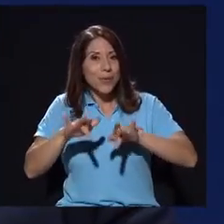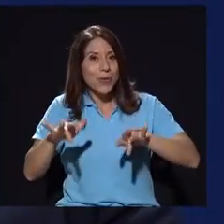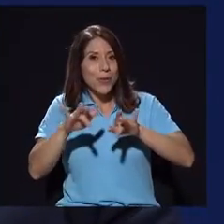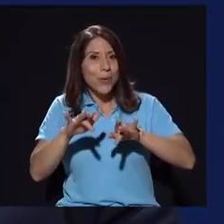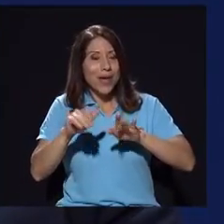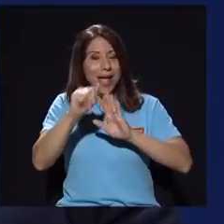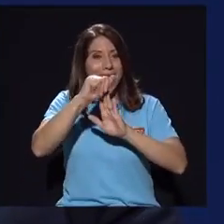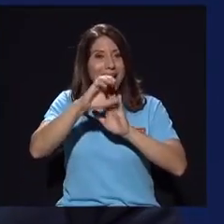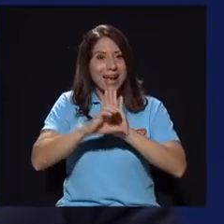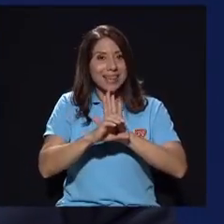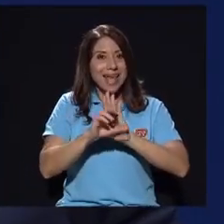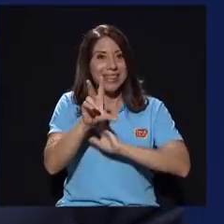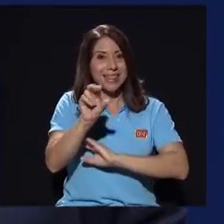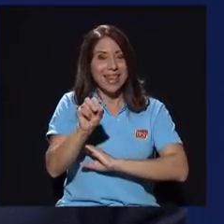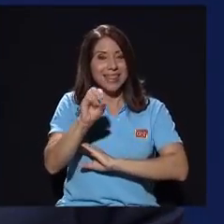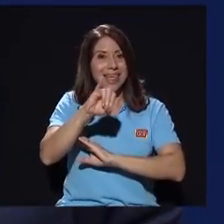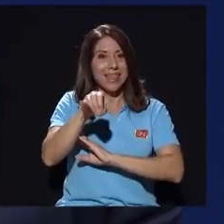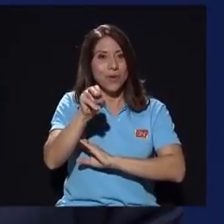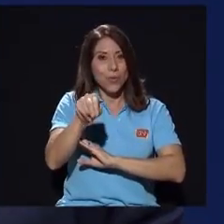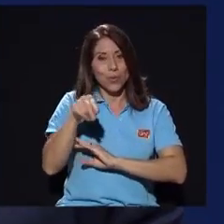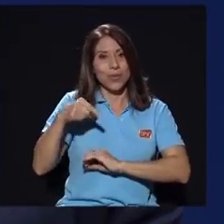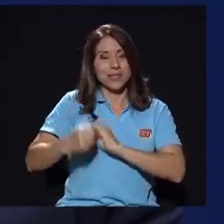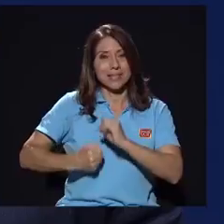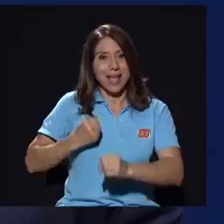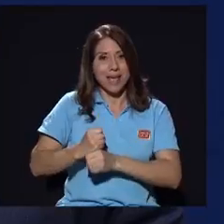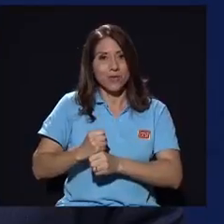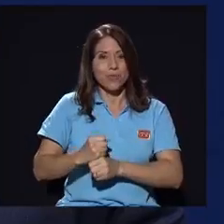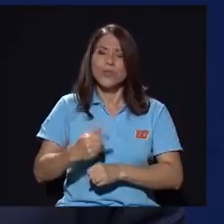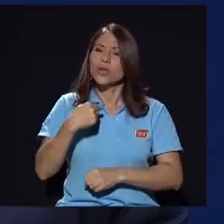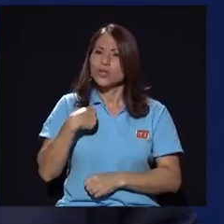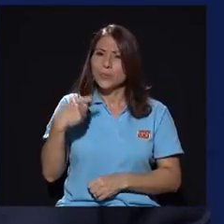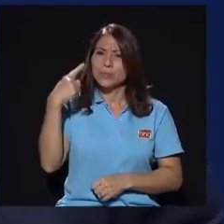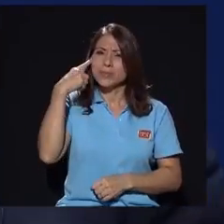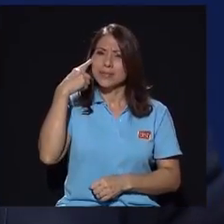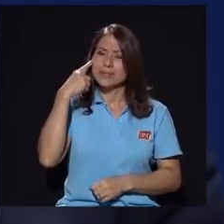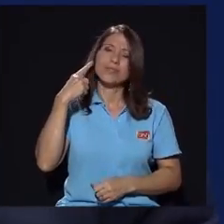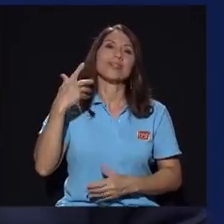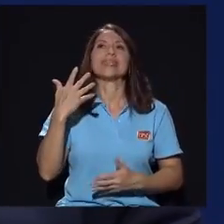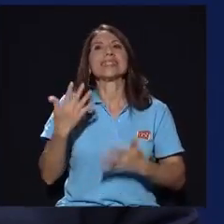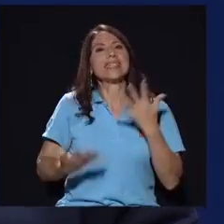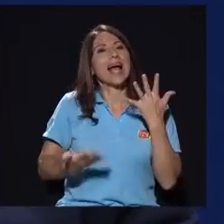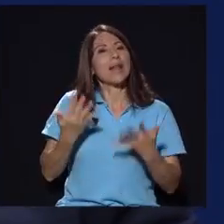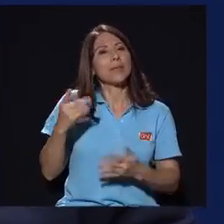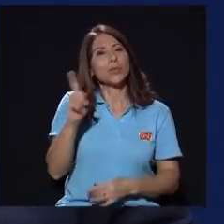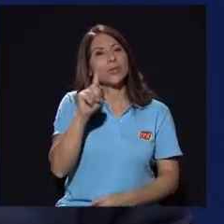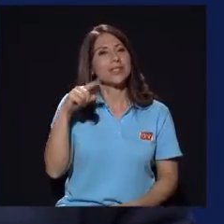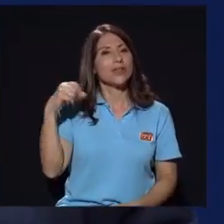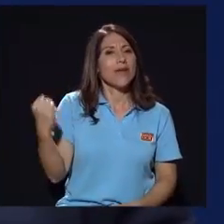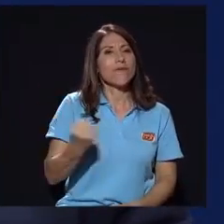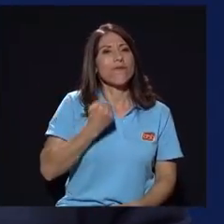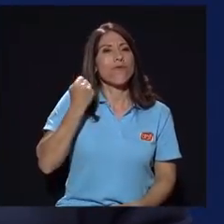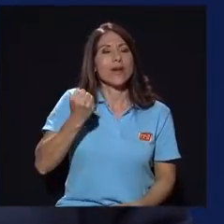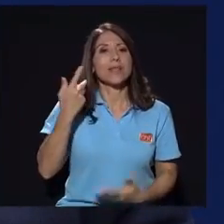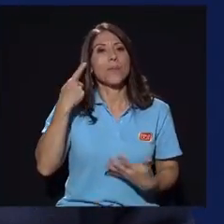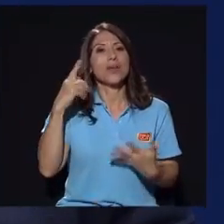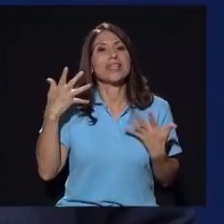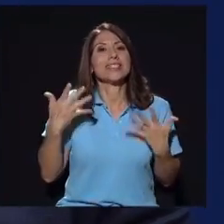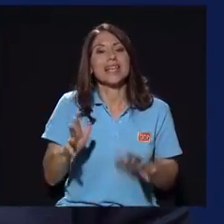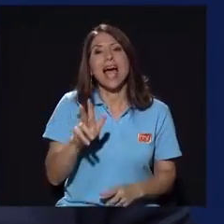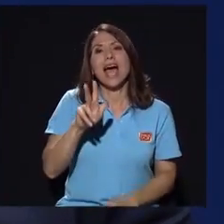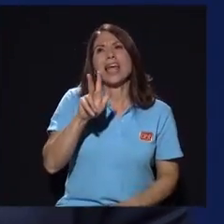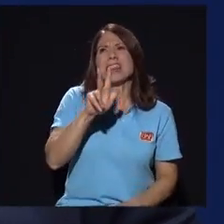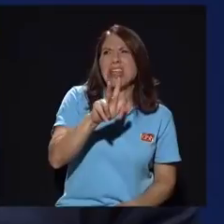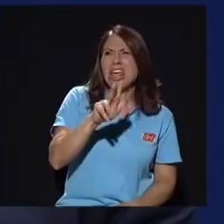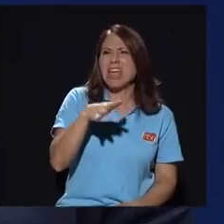este año. Yo concuerdo de que tal vez no hubiese sido tan fuerte, porque ya había tres o cuatro meses de